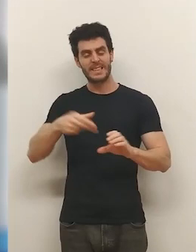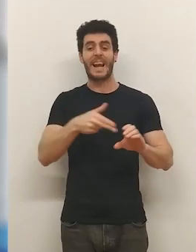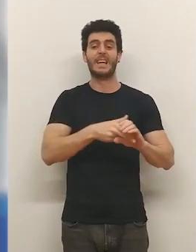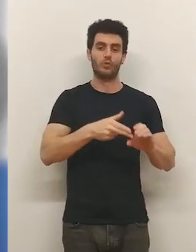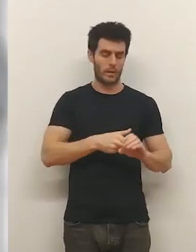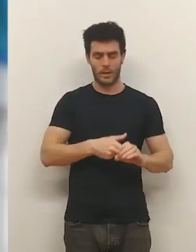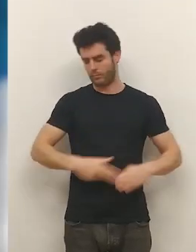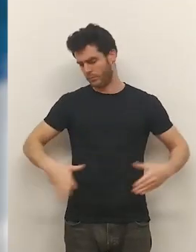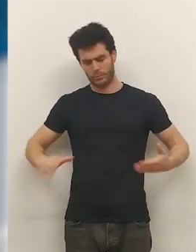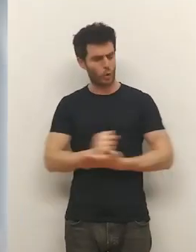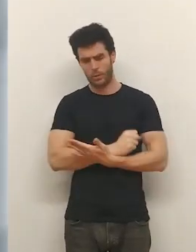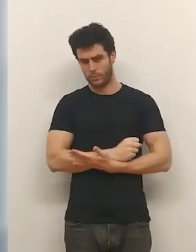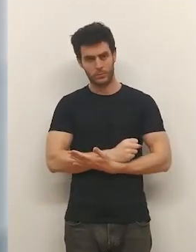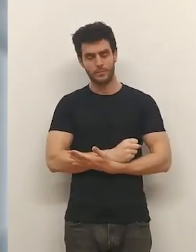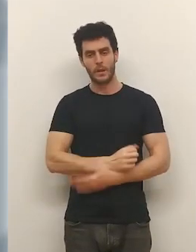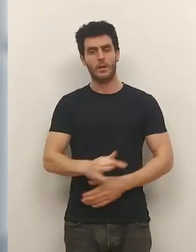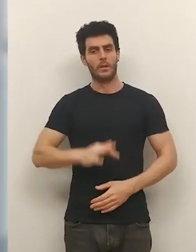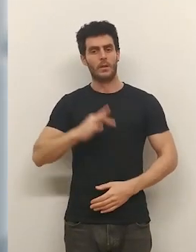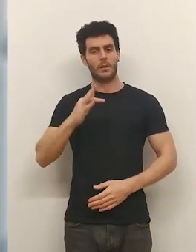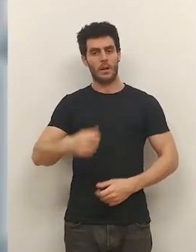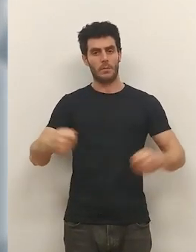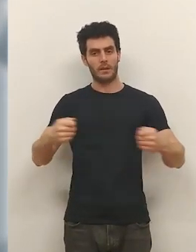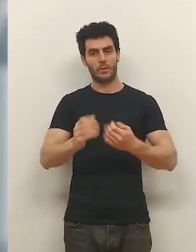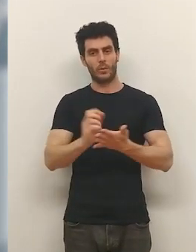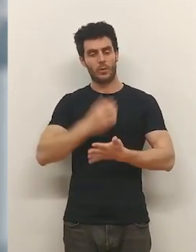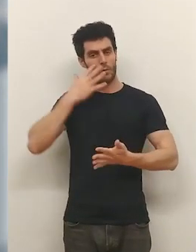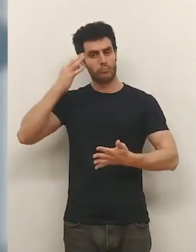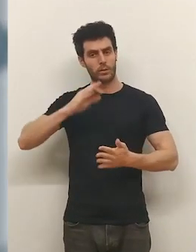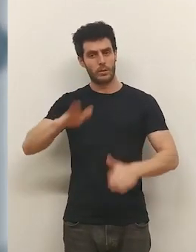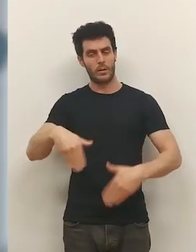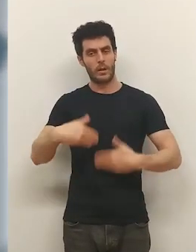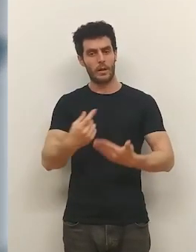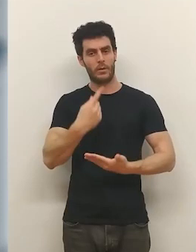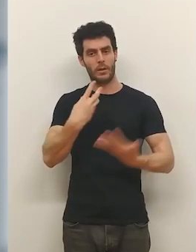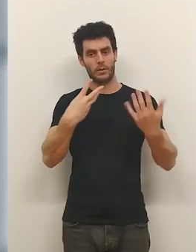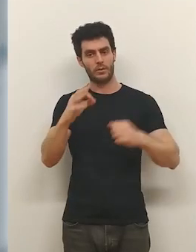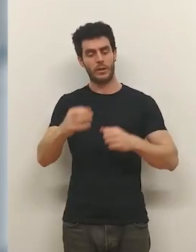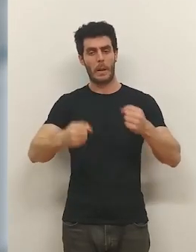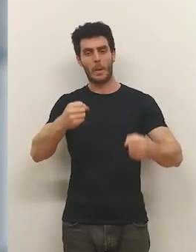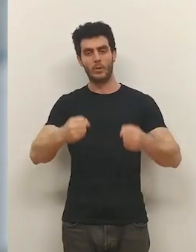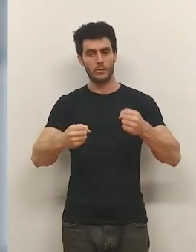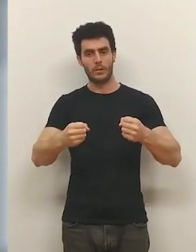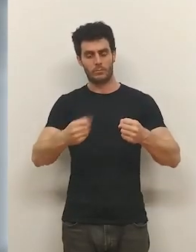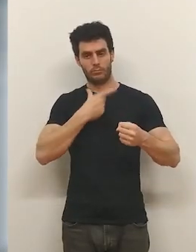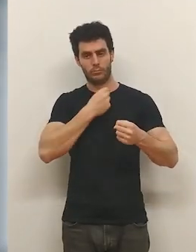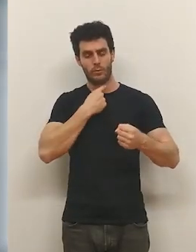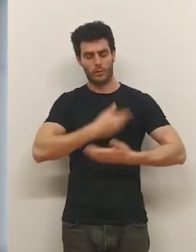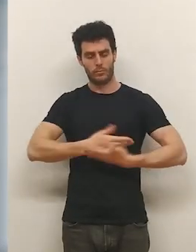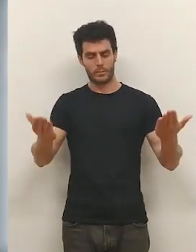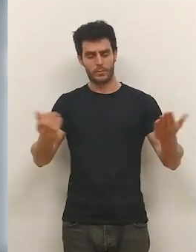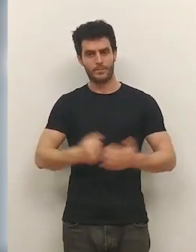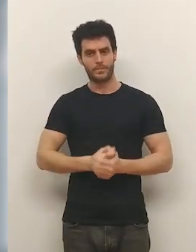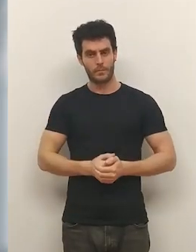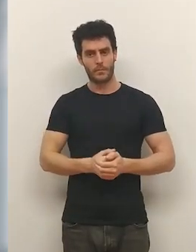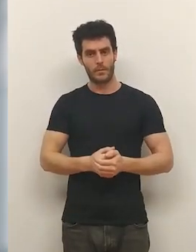gasolina... ...hemos traído absolutamente de todo. Además el seguro a todo riesgo de regalo. 180 vehículos para todos los gustos y